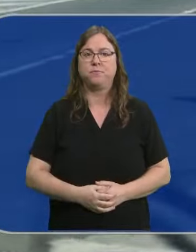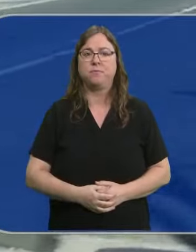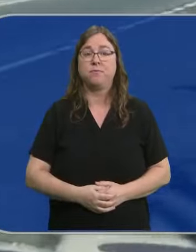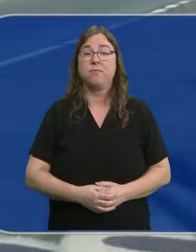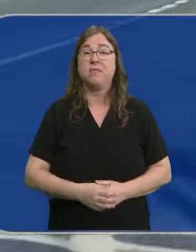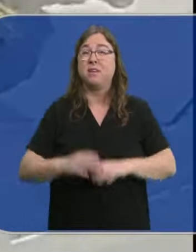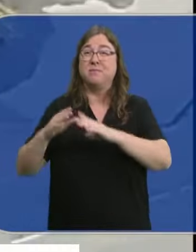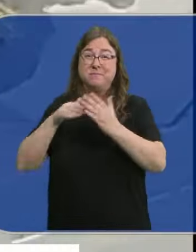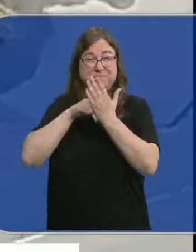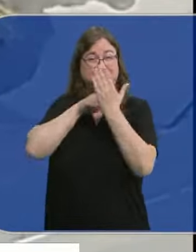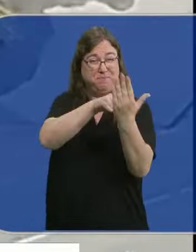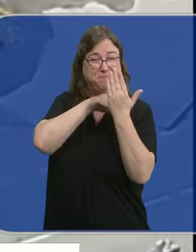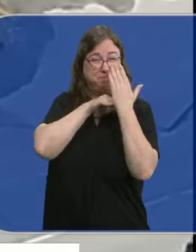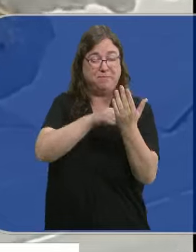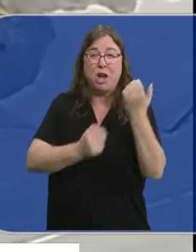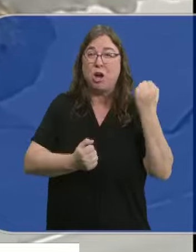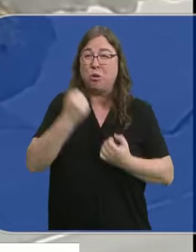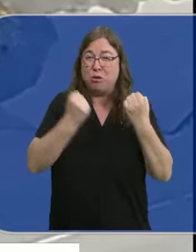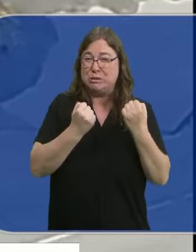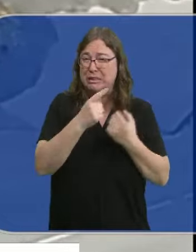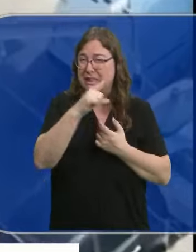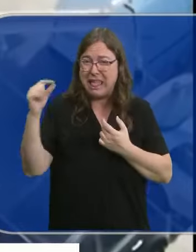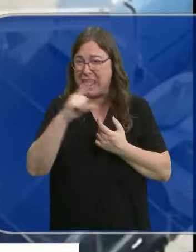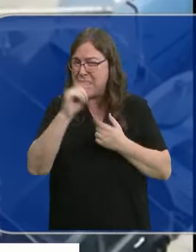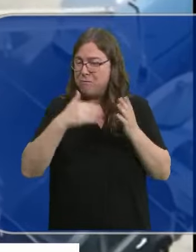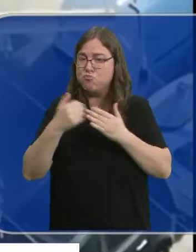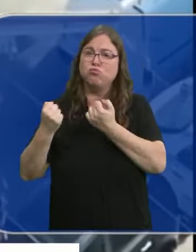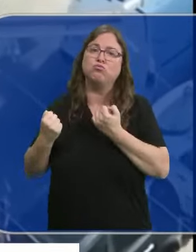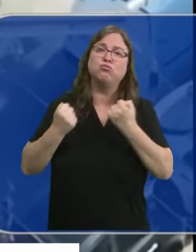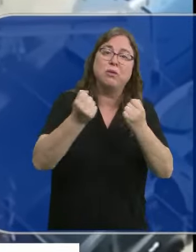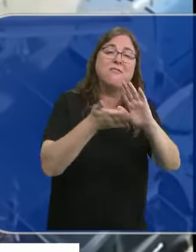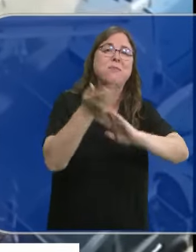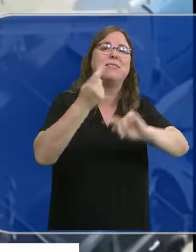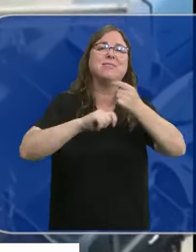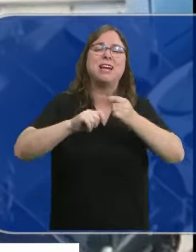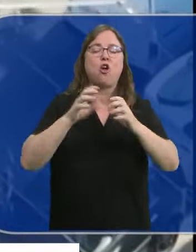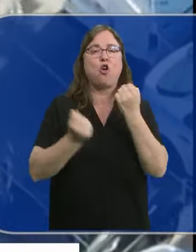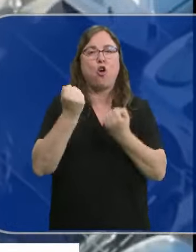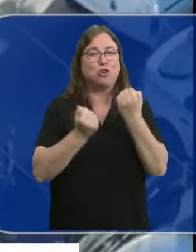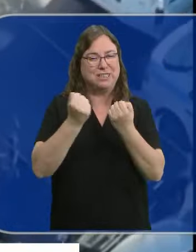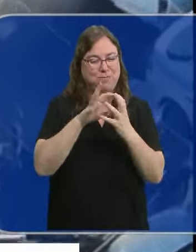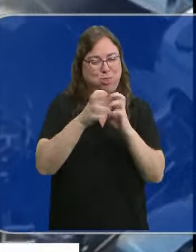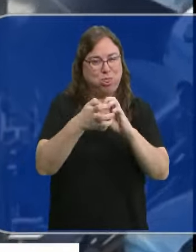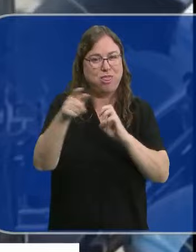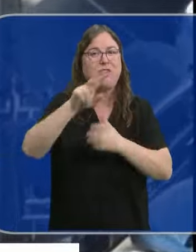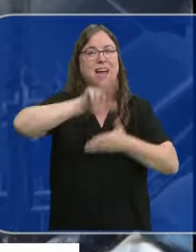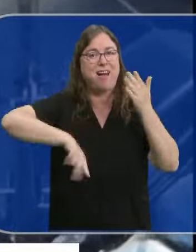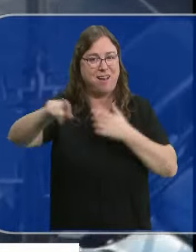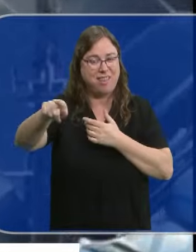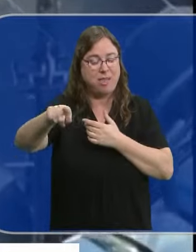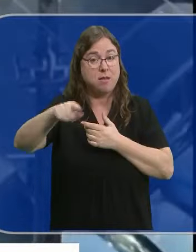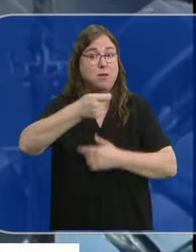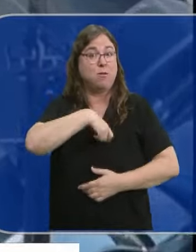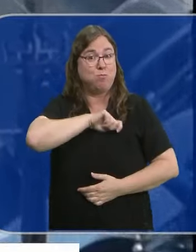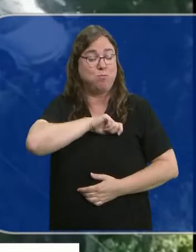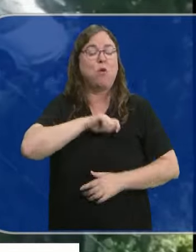Llegaron a introducir cientos de vehículos del Reino Unido sin autorización con destino a un desguace en Galicia. La operación de la Guardia Civil Dasbord se ha